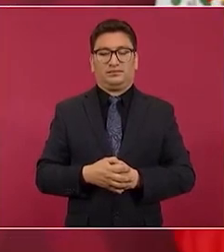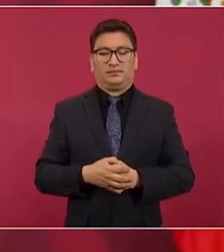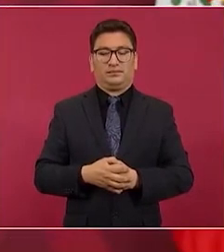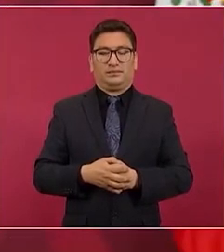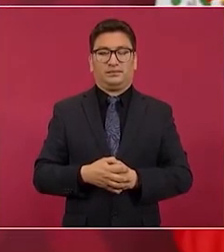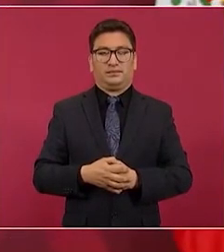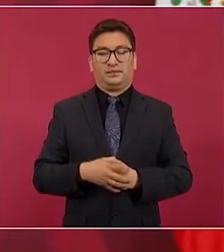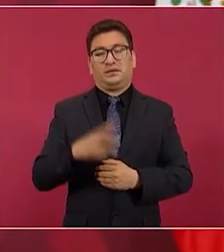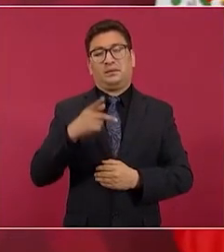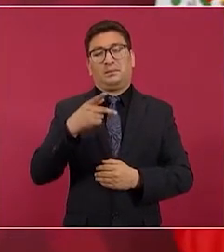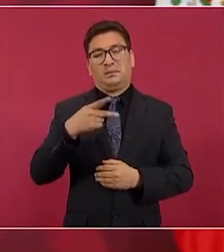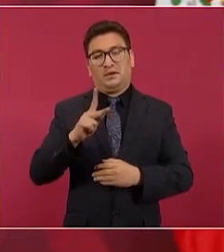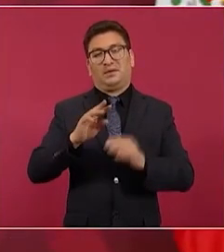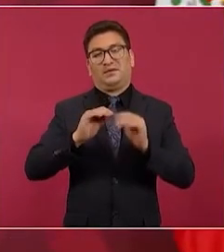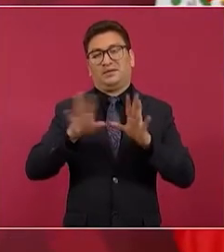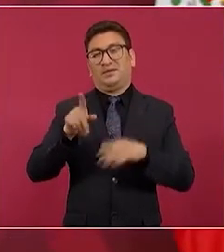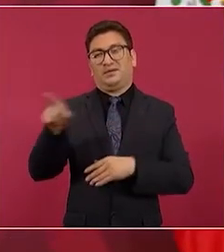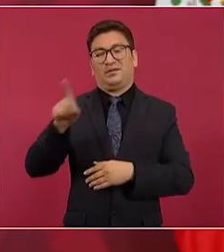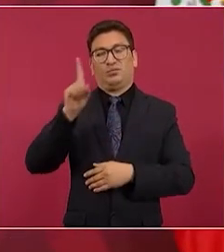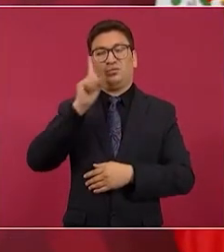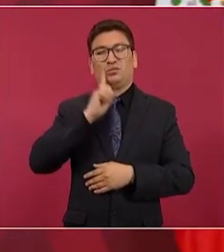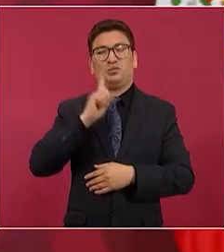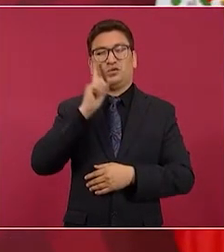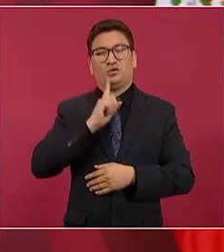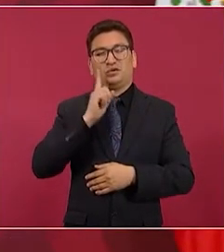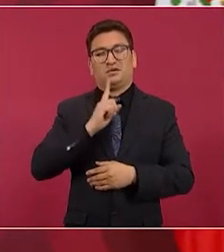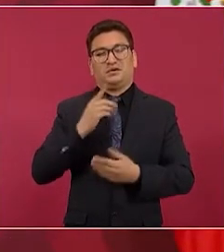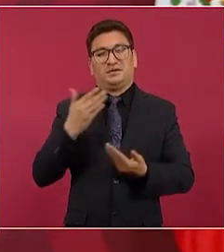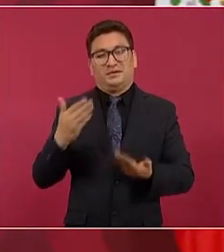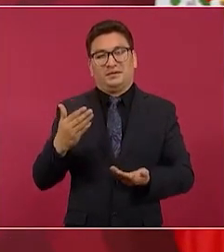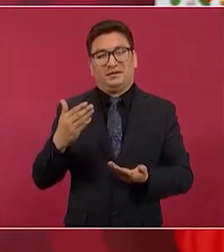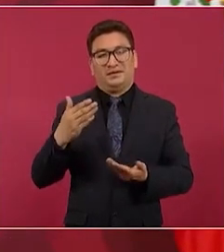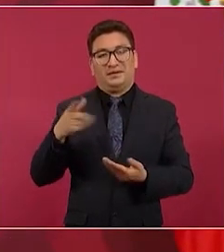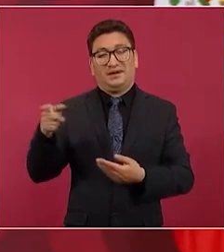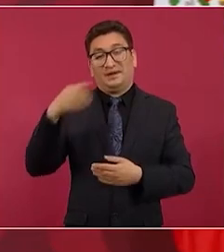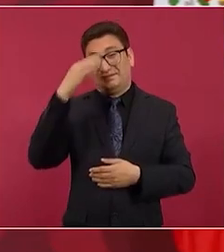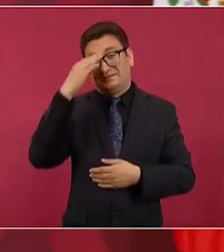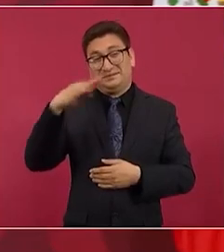es claro que la señora no nos quiere,